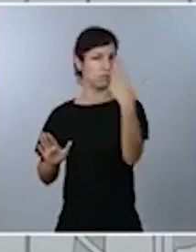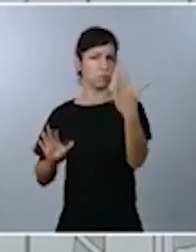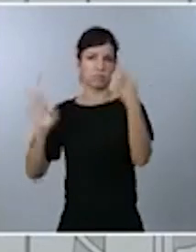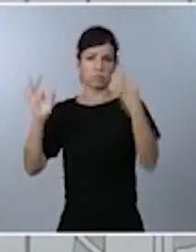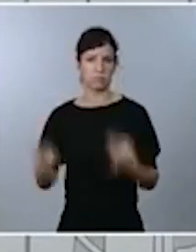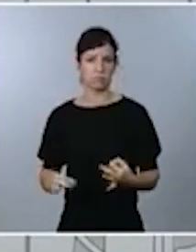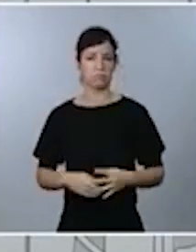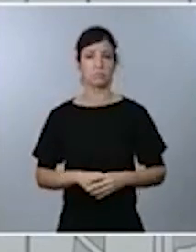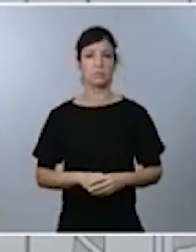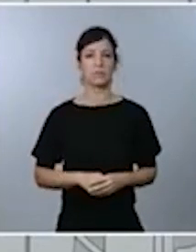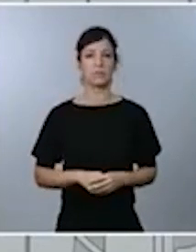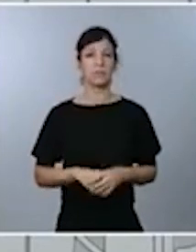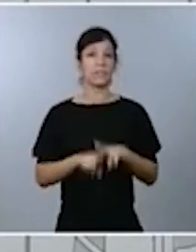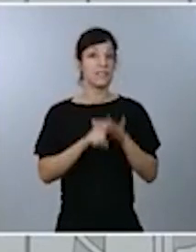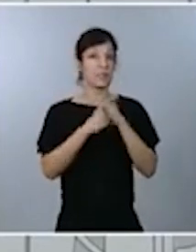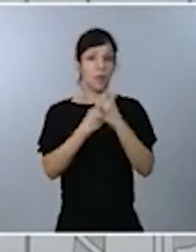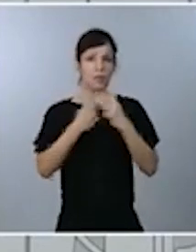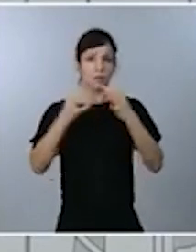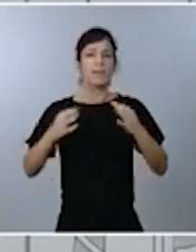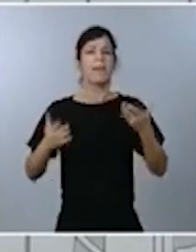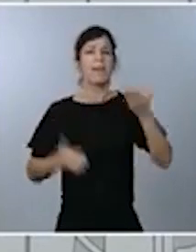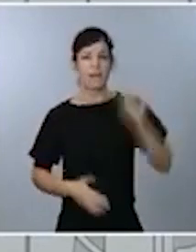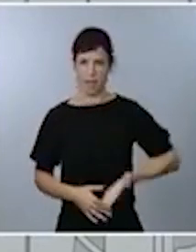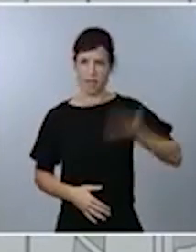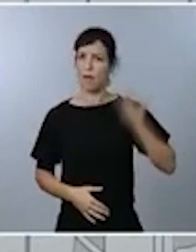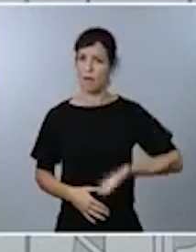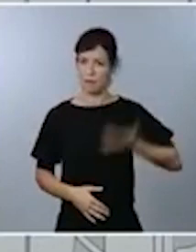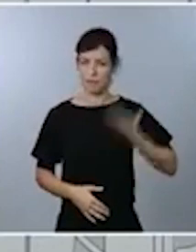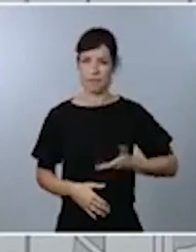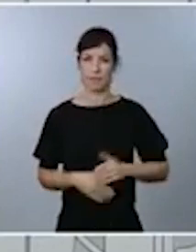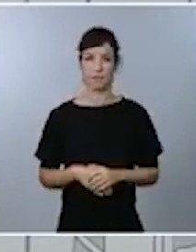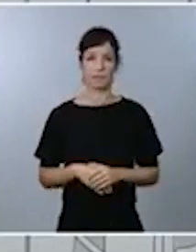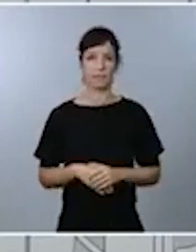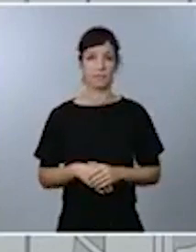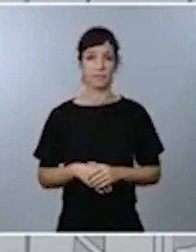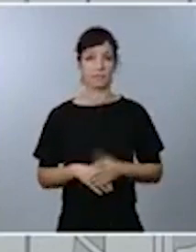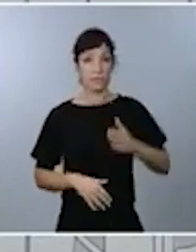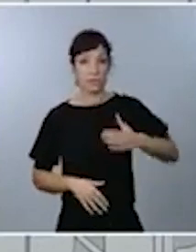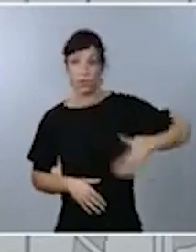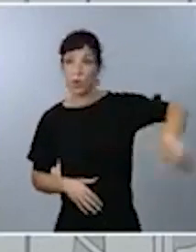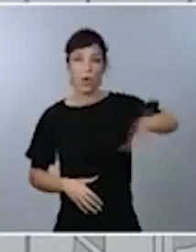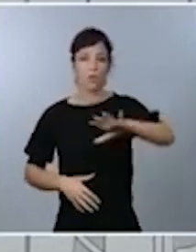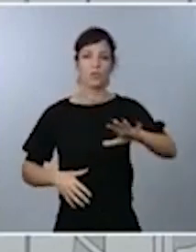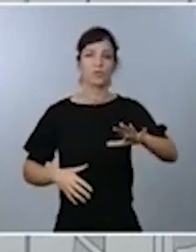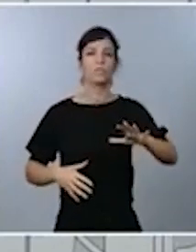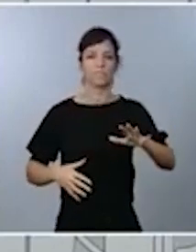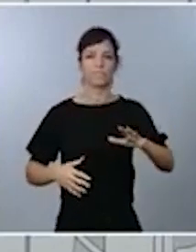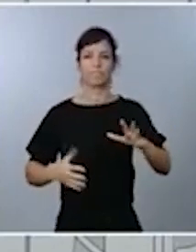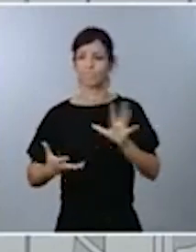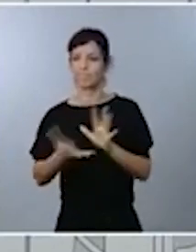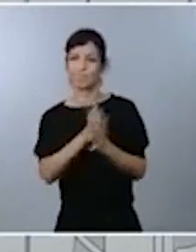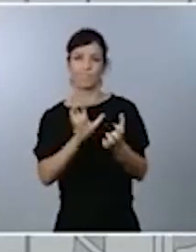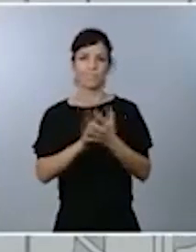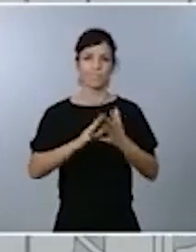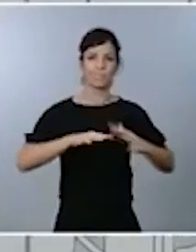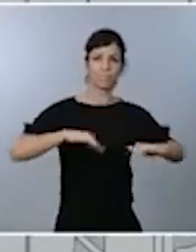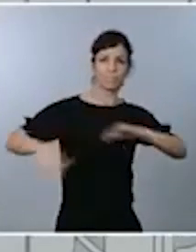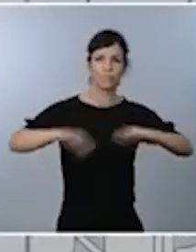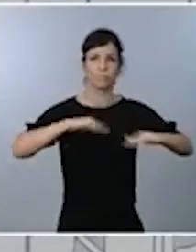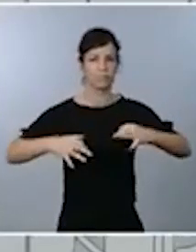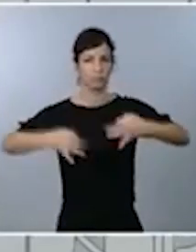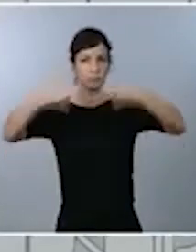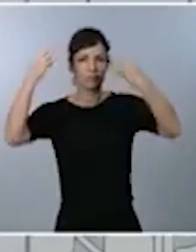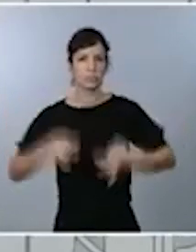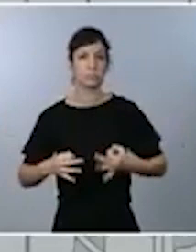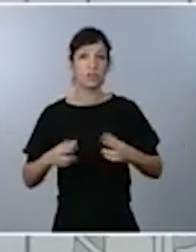La situación es grave. Y entre todos debemos actuar con determinación, con la máxima disciplina social